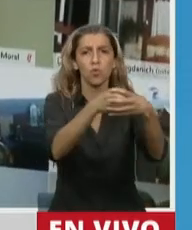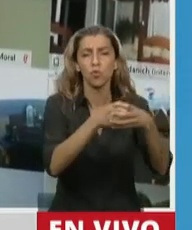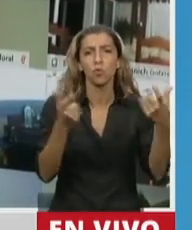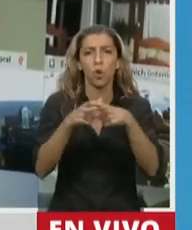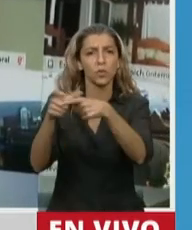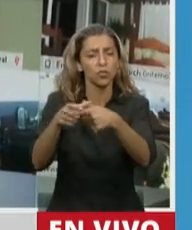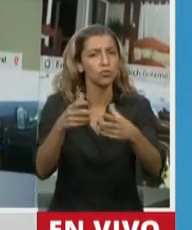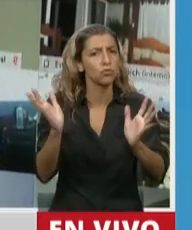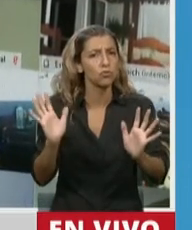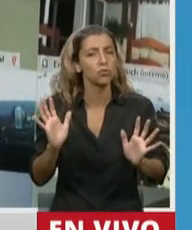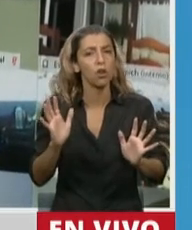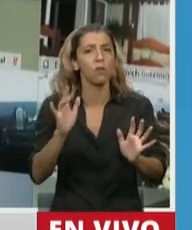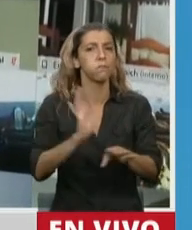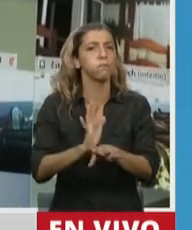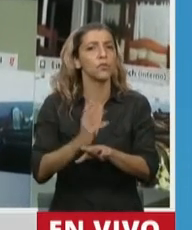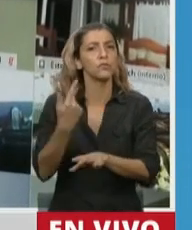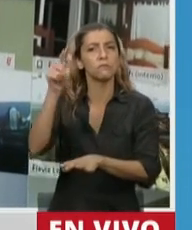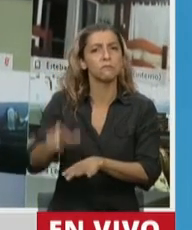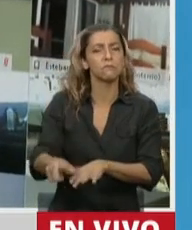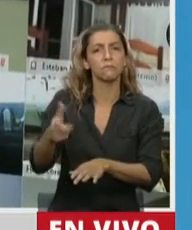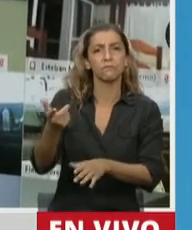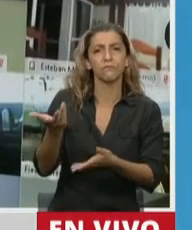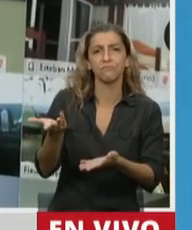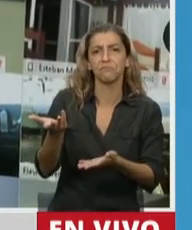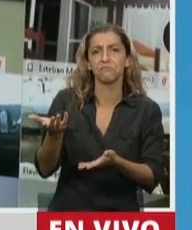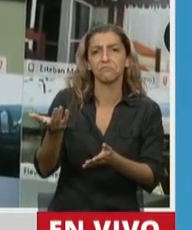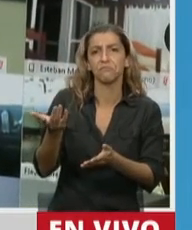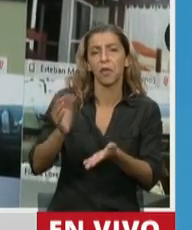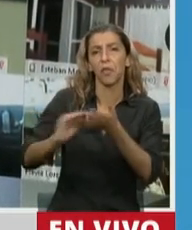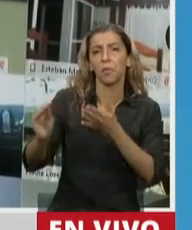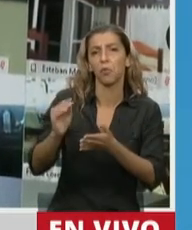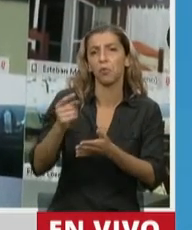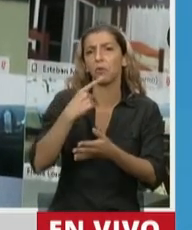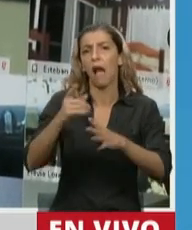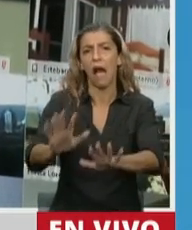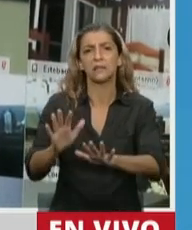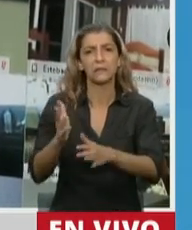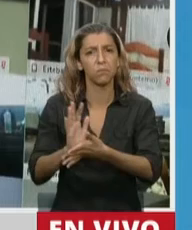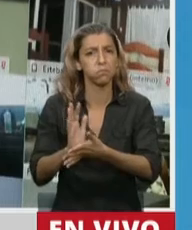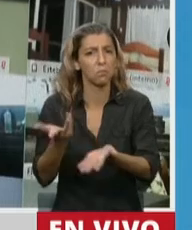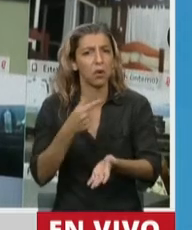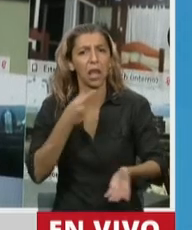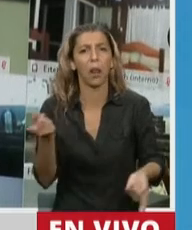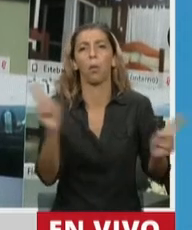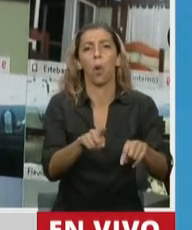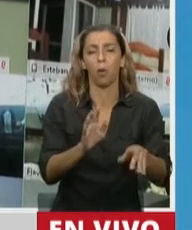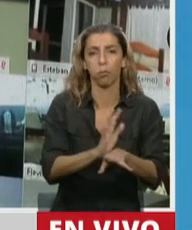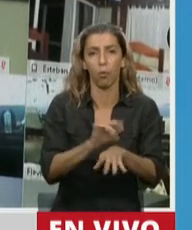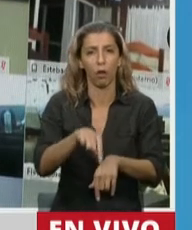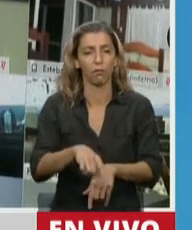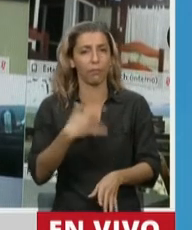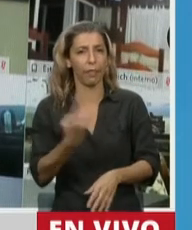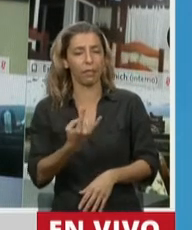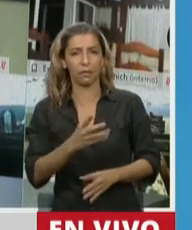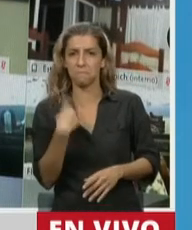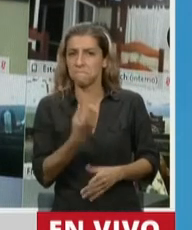legislador para la ciudadanía, no sé qué se pretende si romper el aislamiento y romper